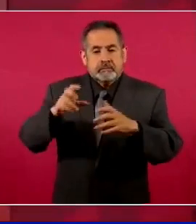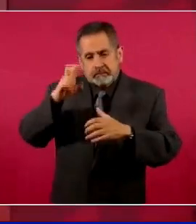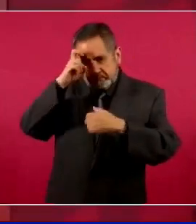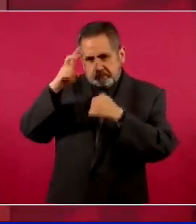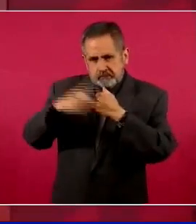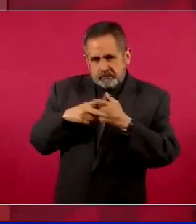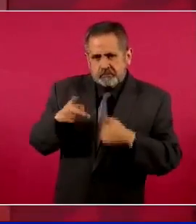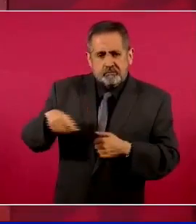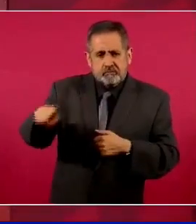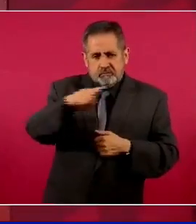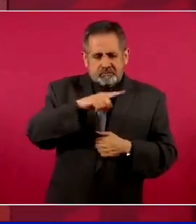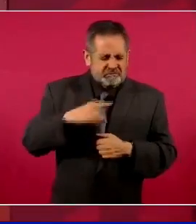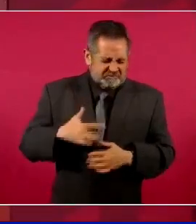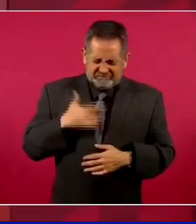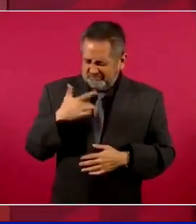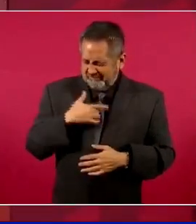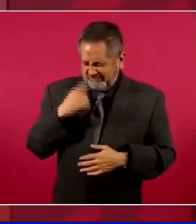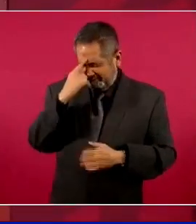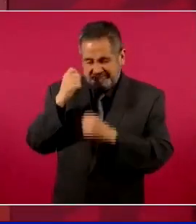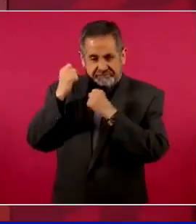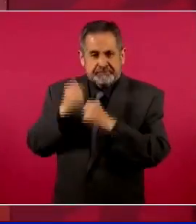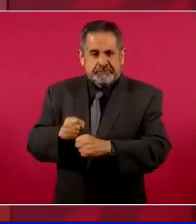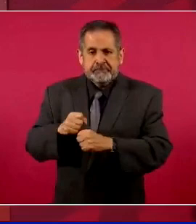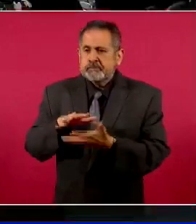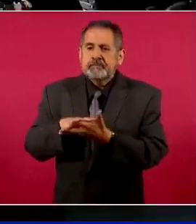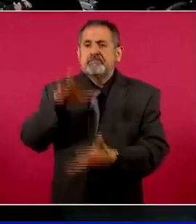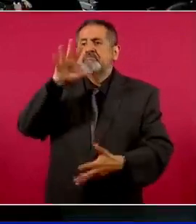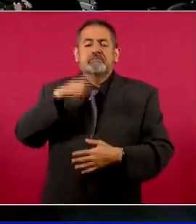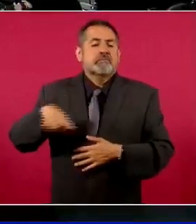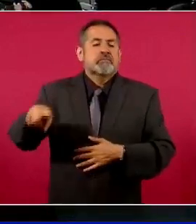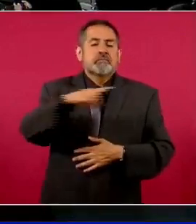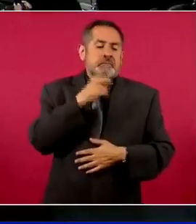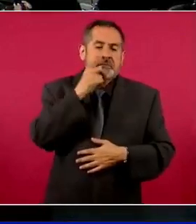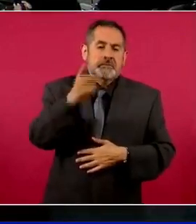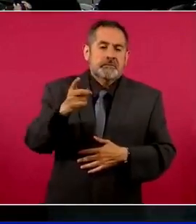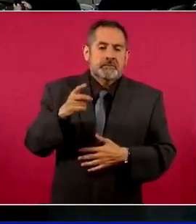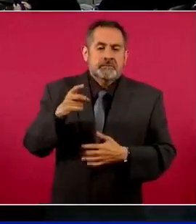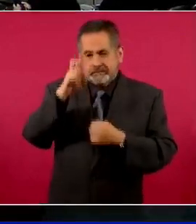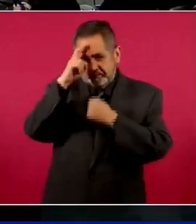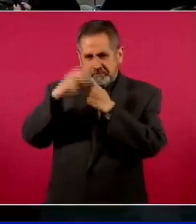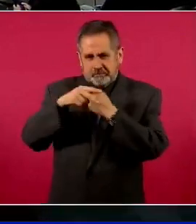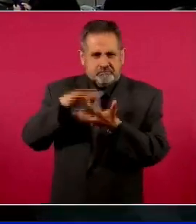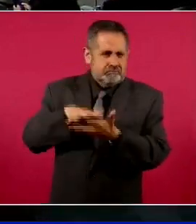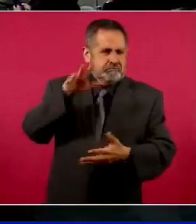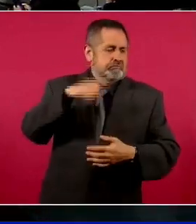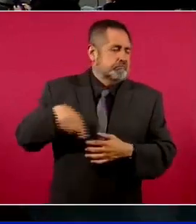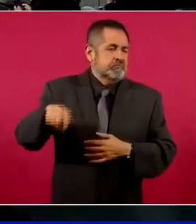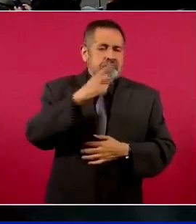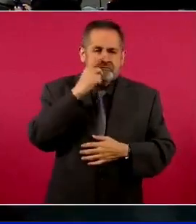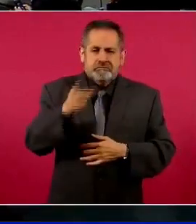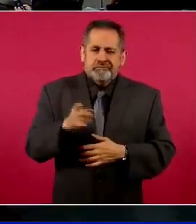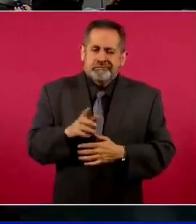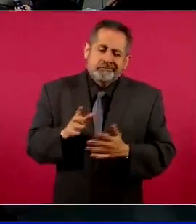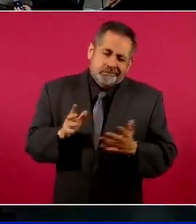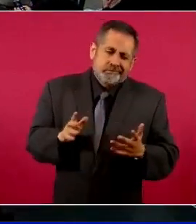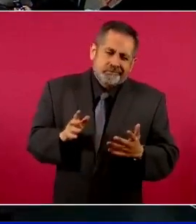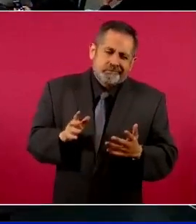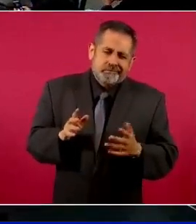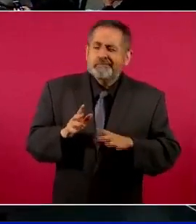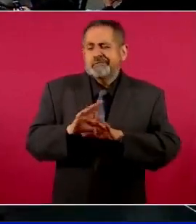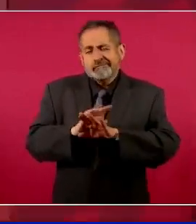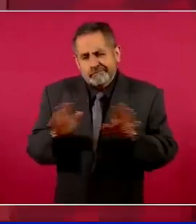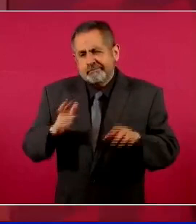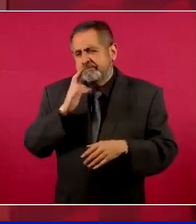estoy seguro que la mayoría de los europeos estaría a